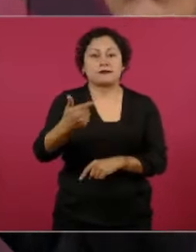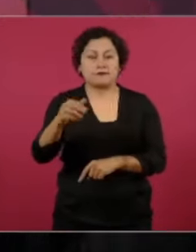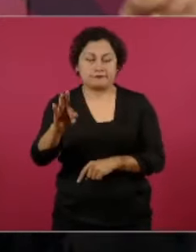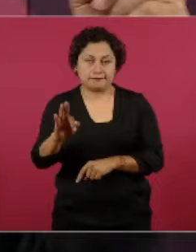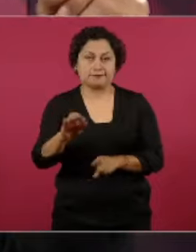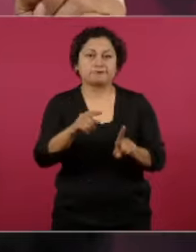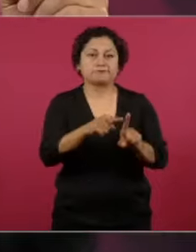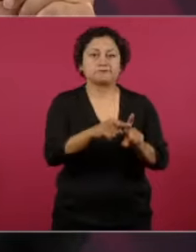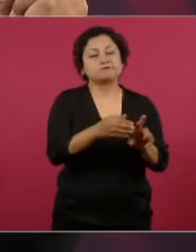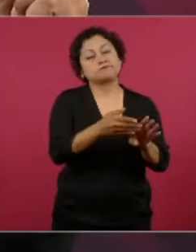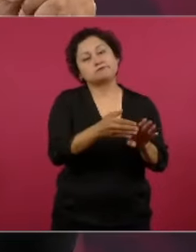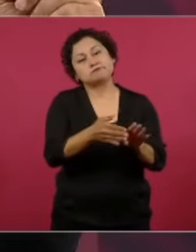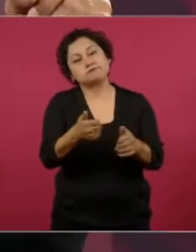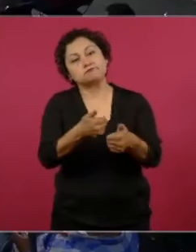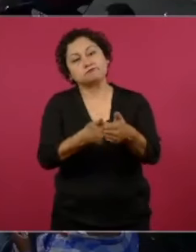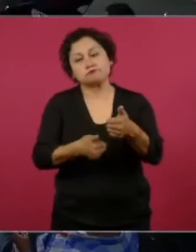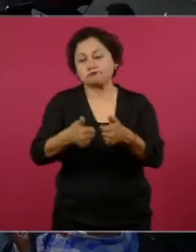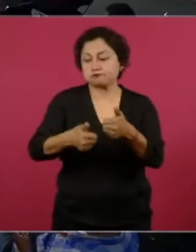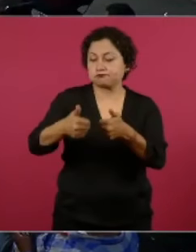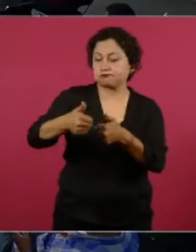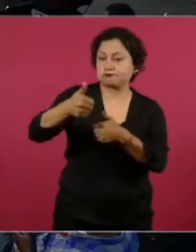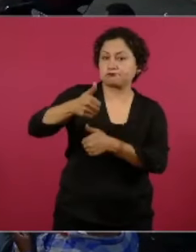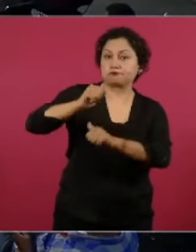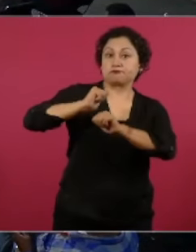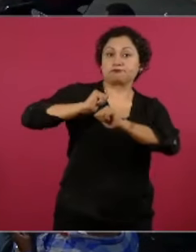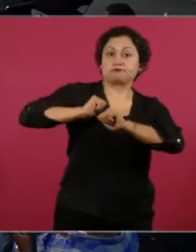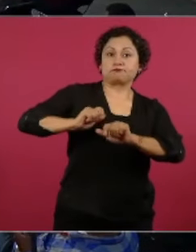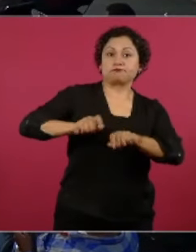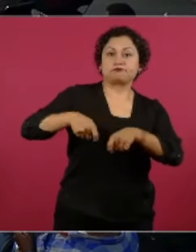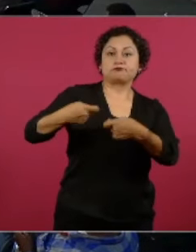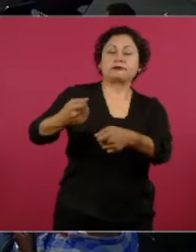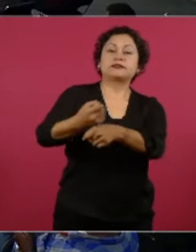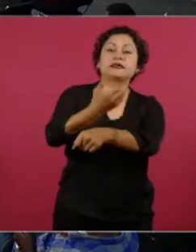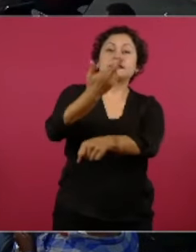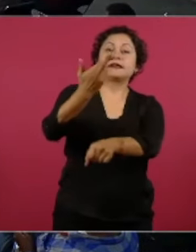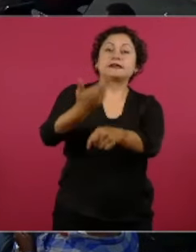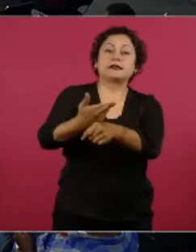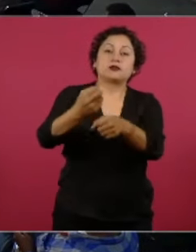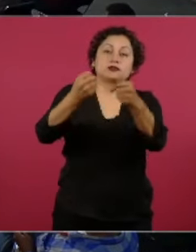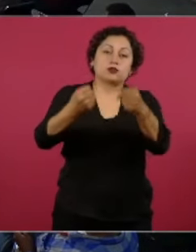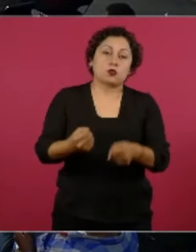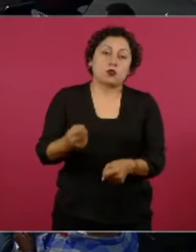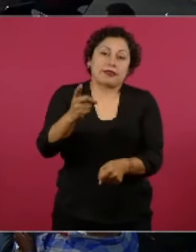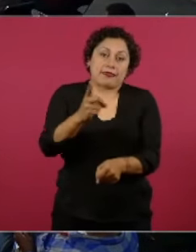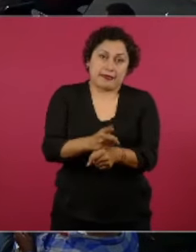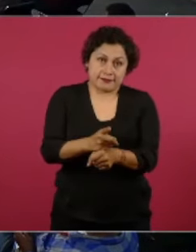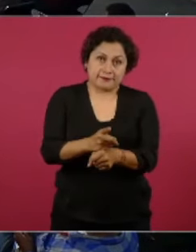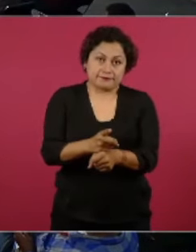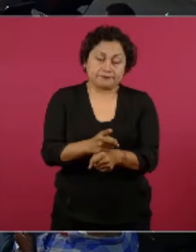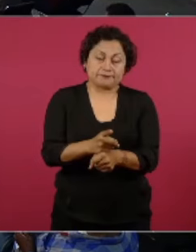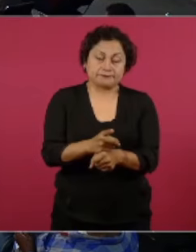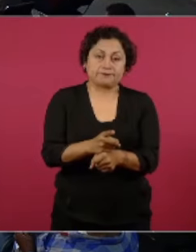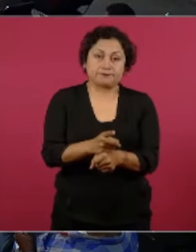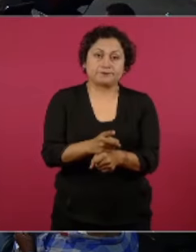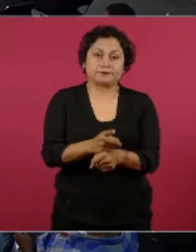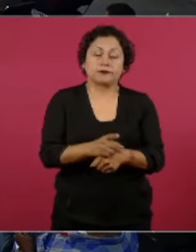llega a ser secretario de Seguridad Pública y tenía un sistema